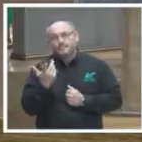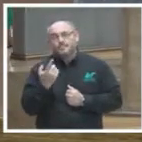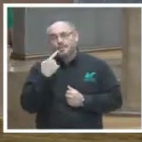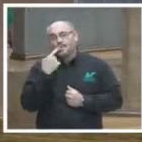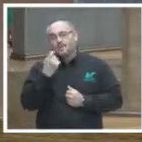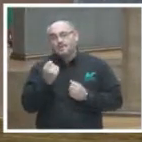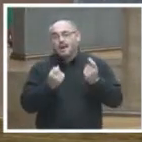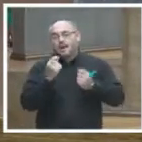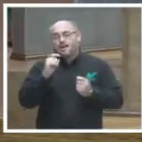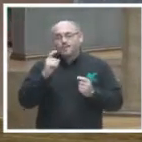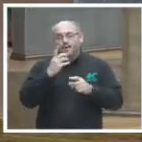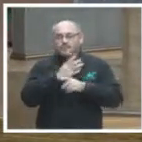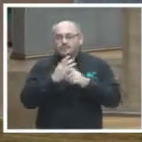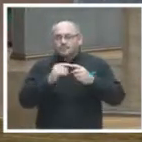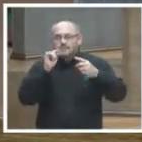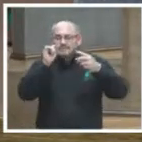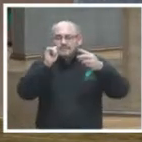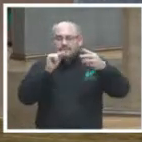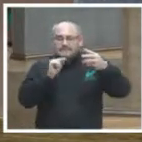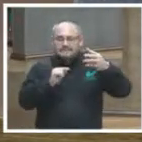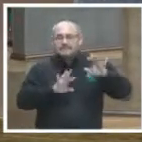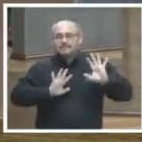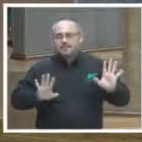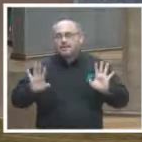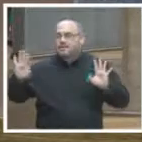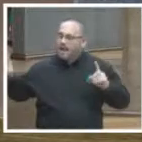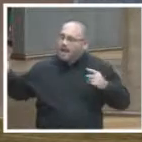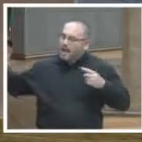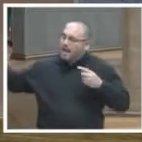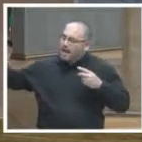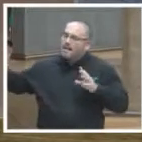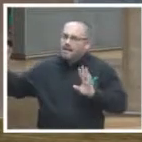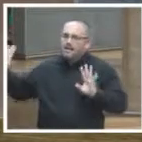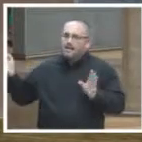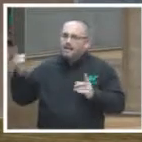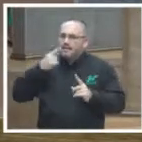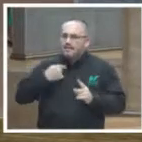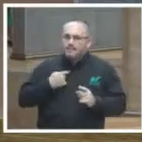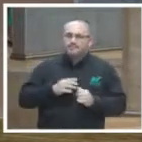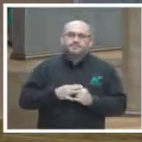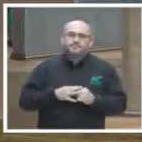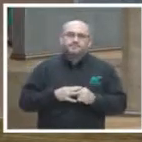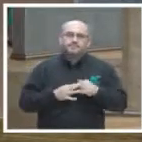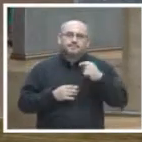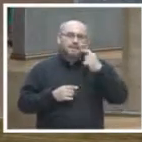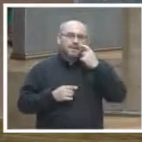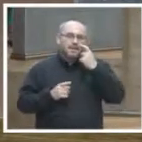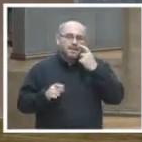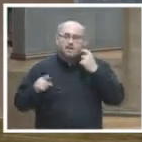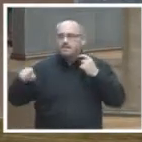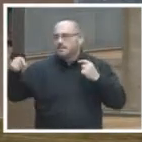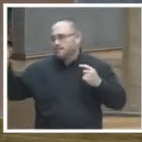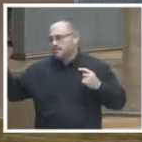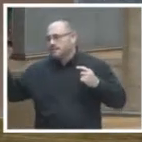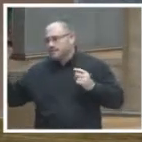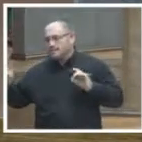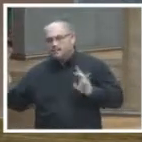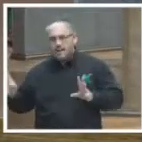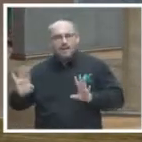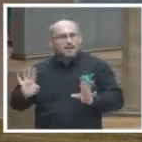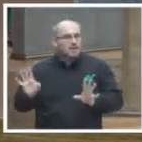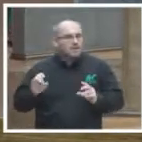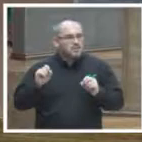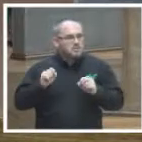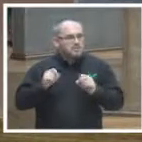rápidas referencias a lo que ya mencionaba Jesús algunas cosas que mencionaba Alejandro básicamente